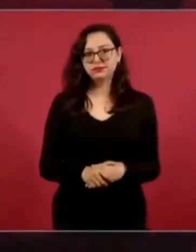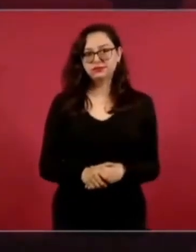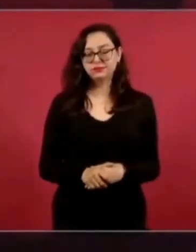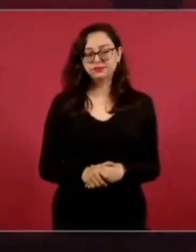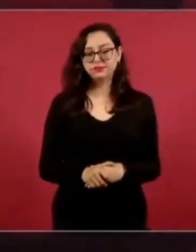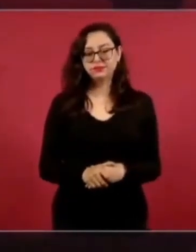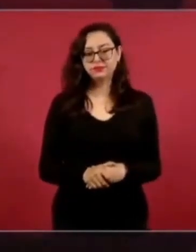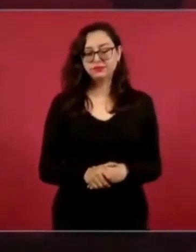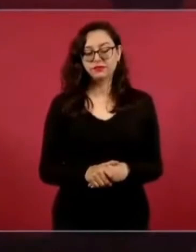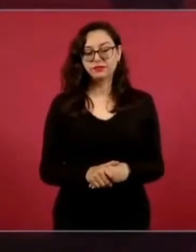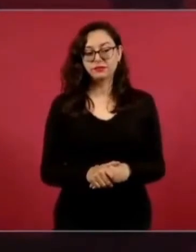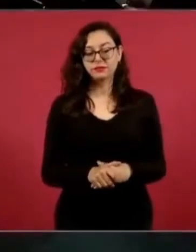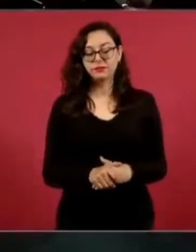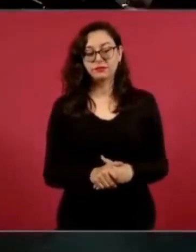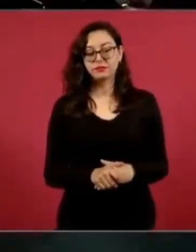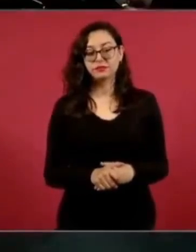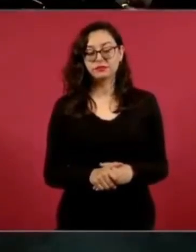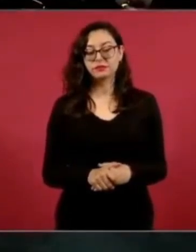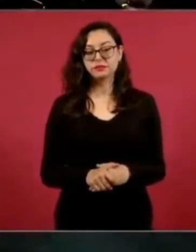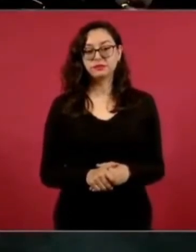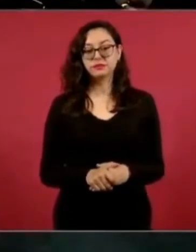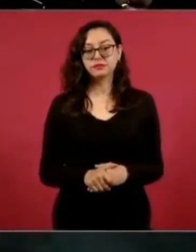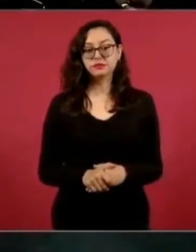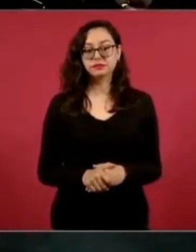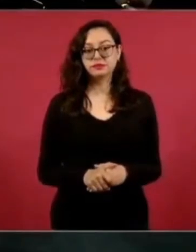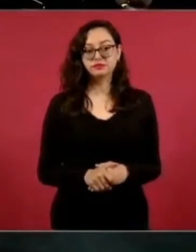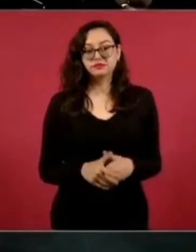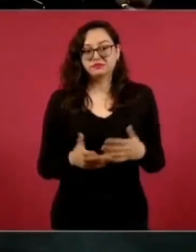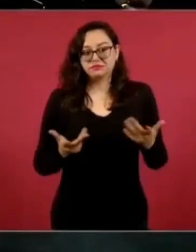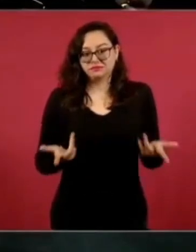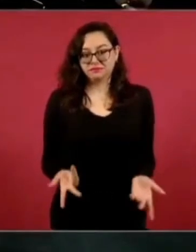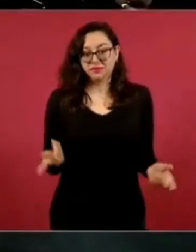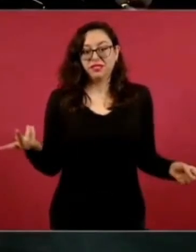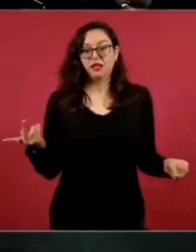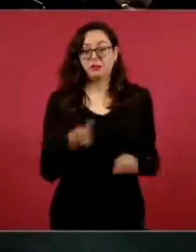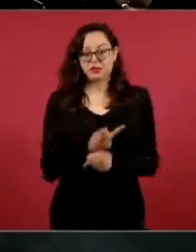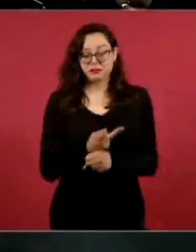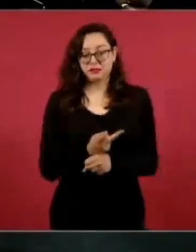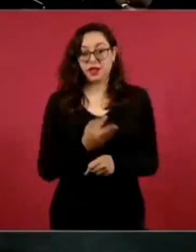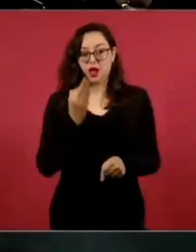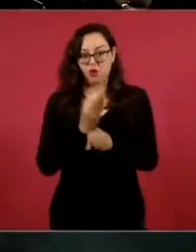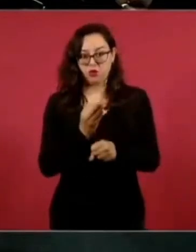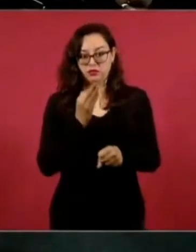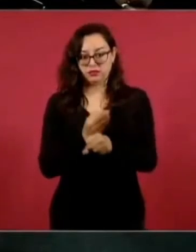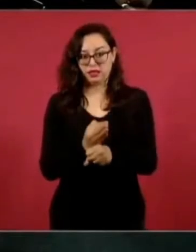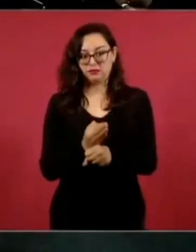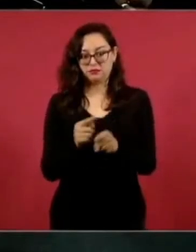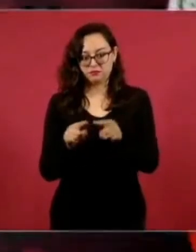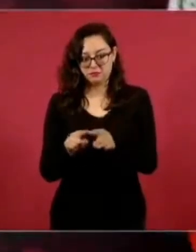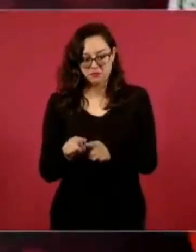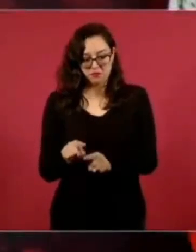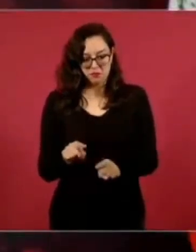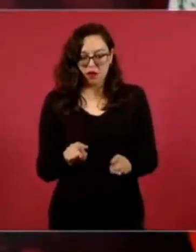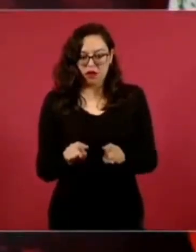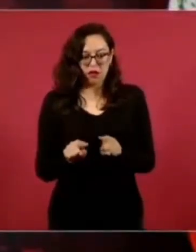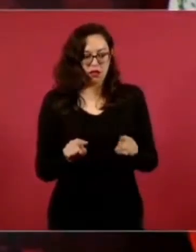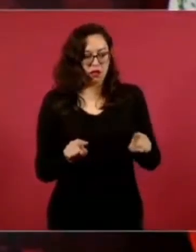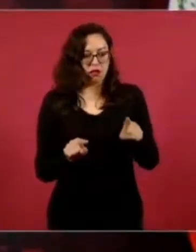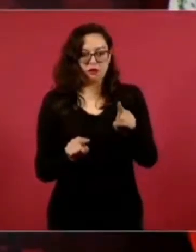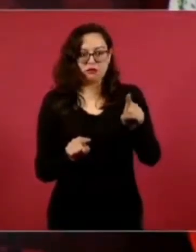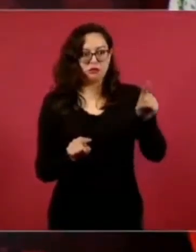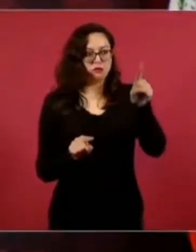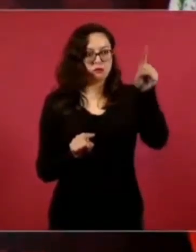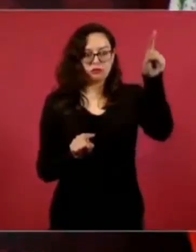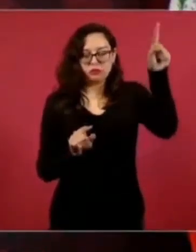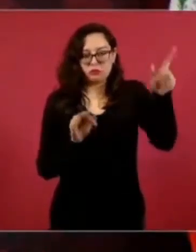Entonces, si se tiene todo el derecho de vía, se puede. En el